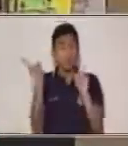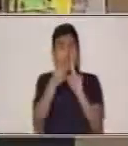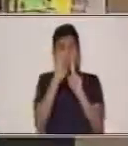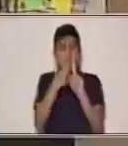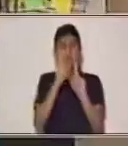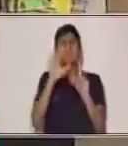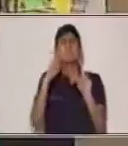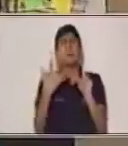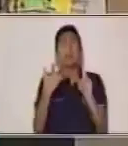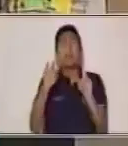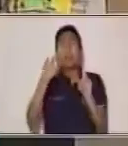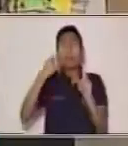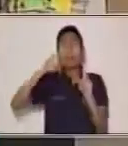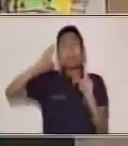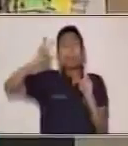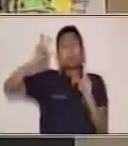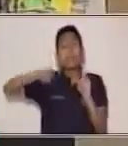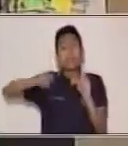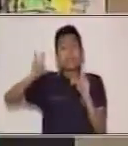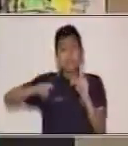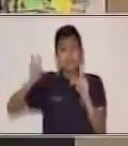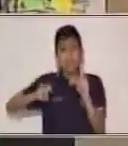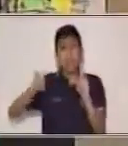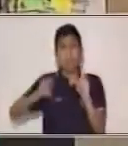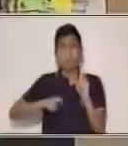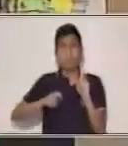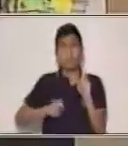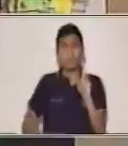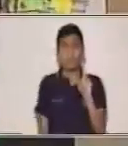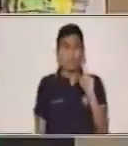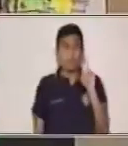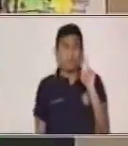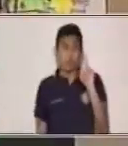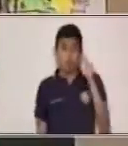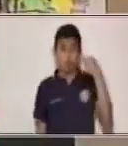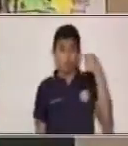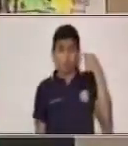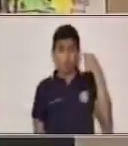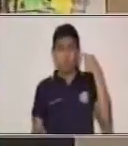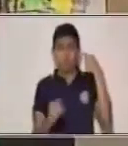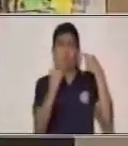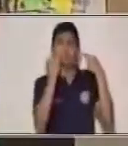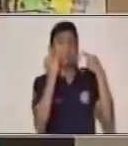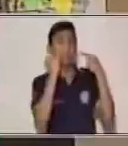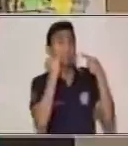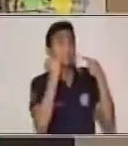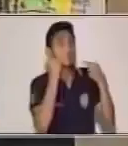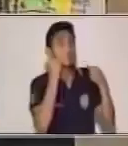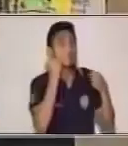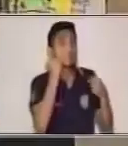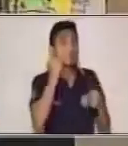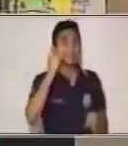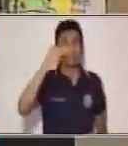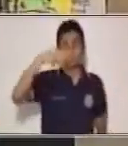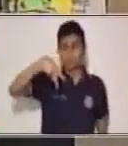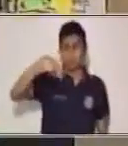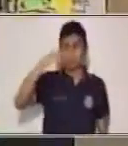Primero, un cuento comienza en la introducción o el inicio.